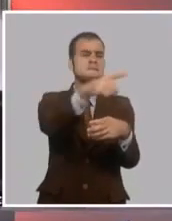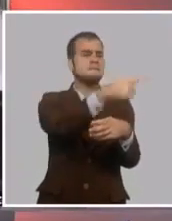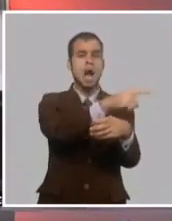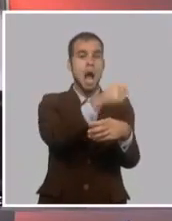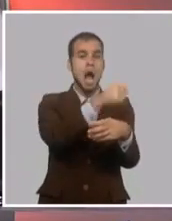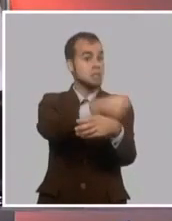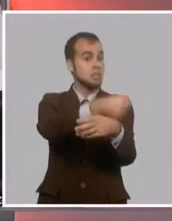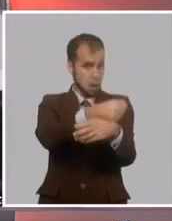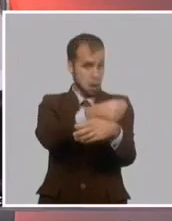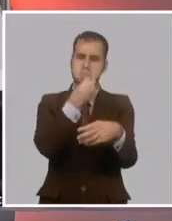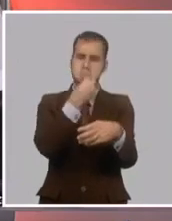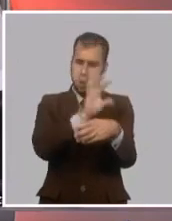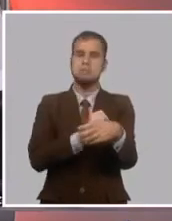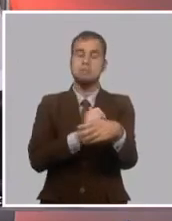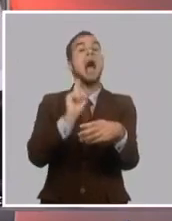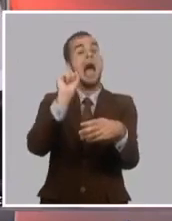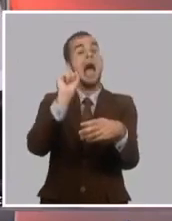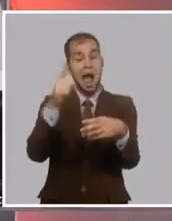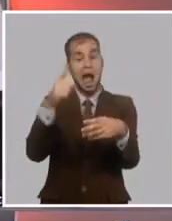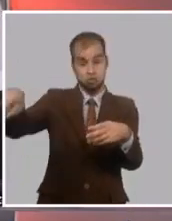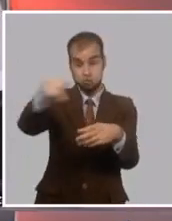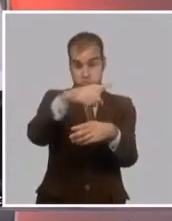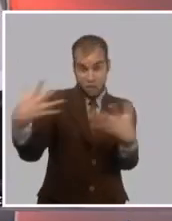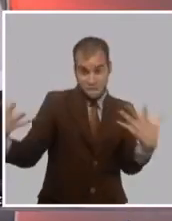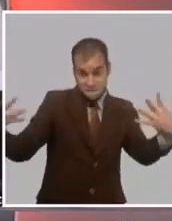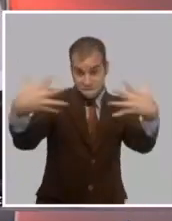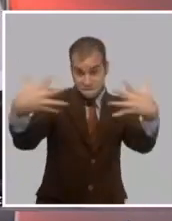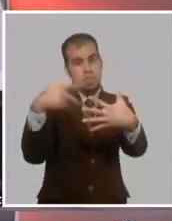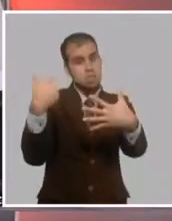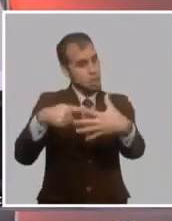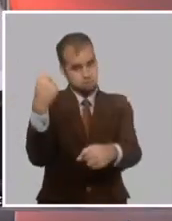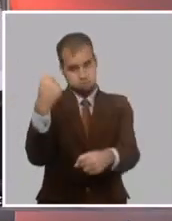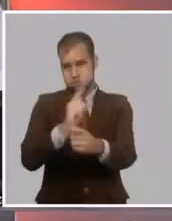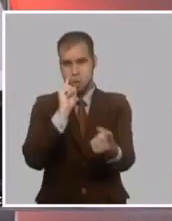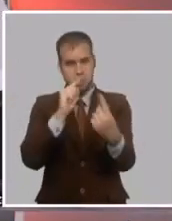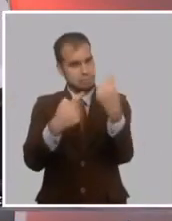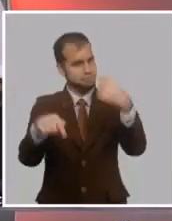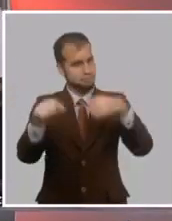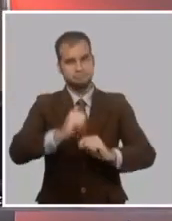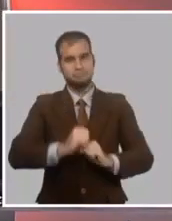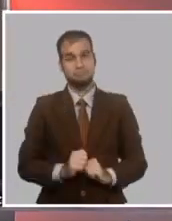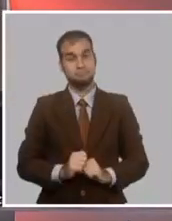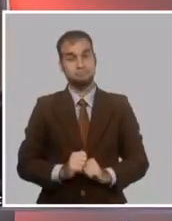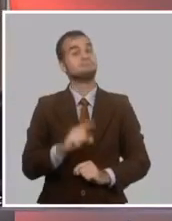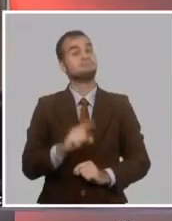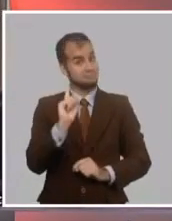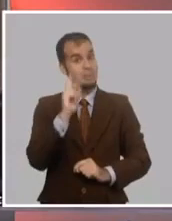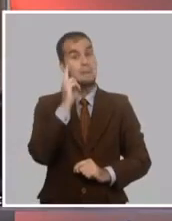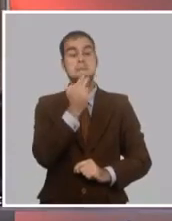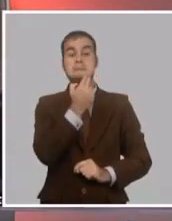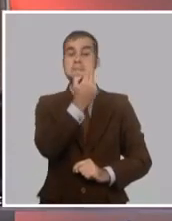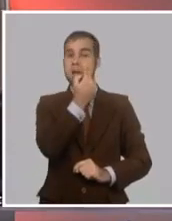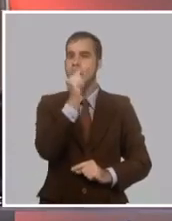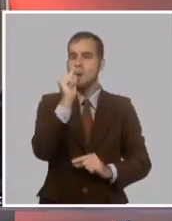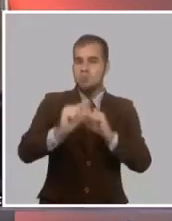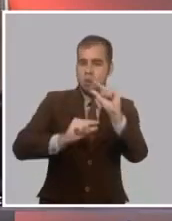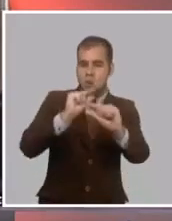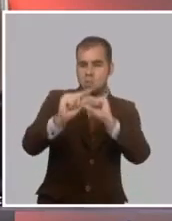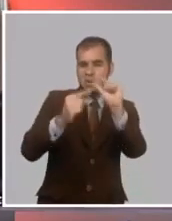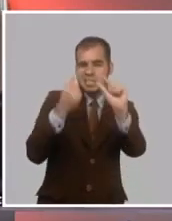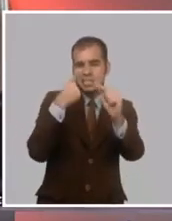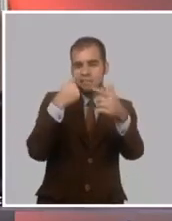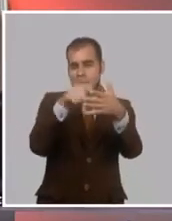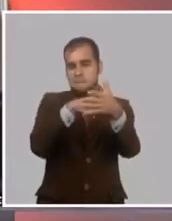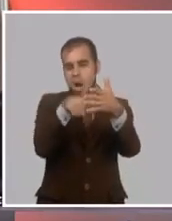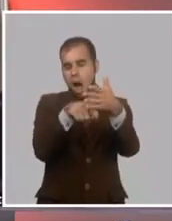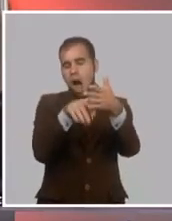trabajar en conjunto. Yo creo que ahí está algo en lo cual Martí estaba, yo diría, que subvirtiendo el sentido de las